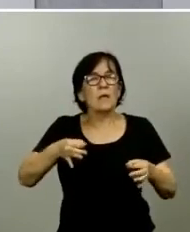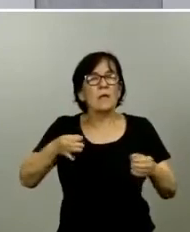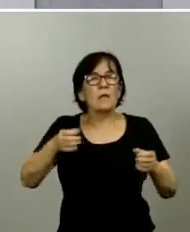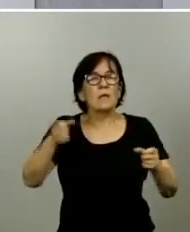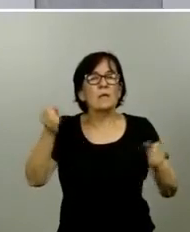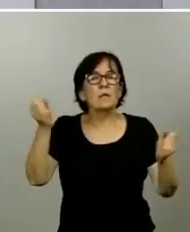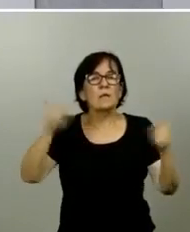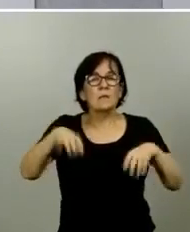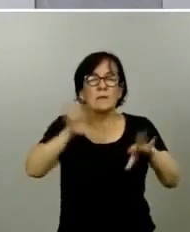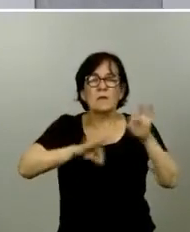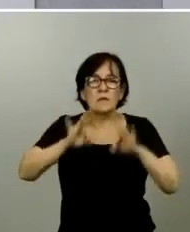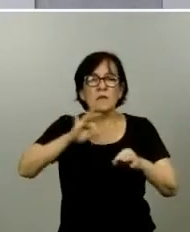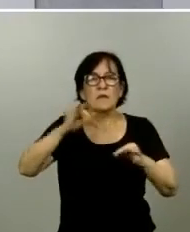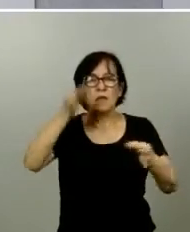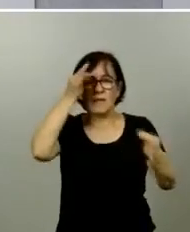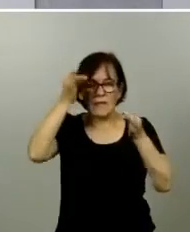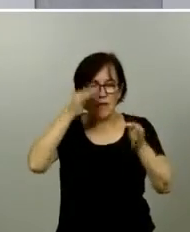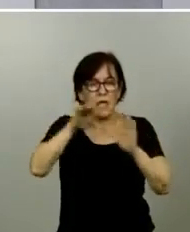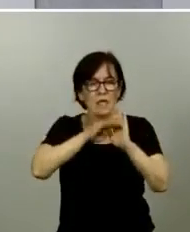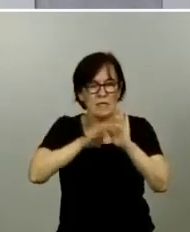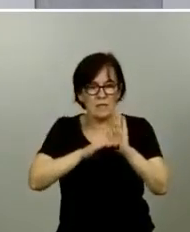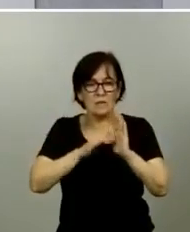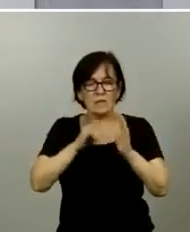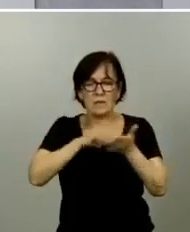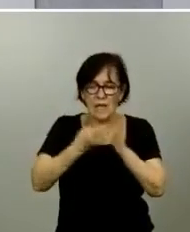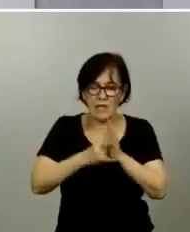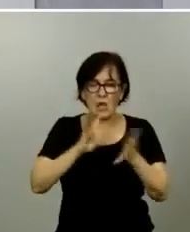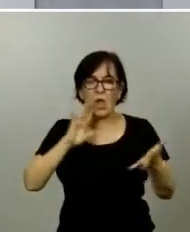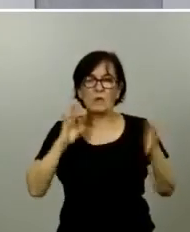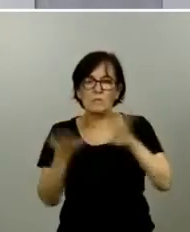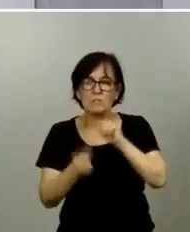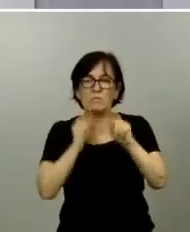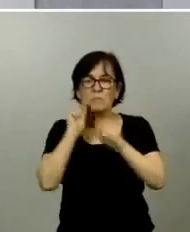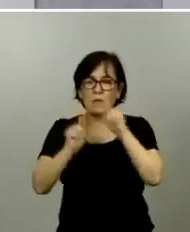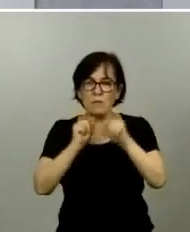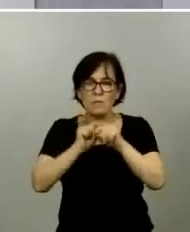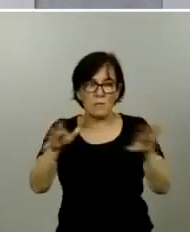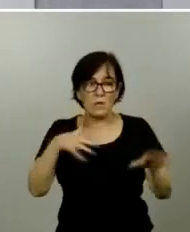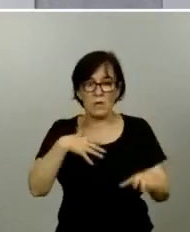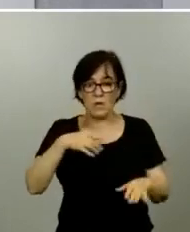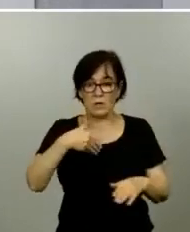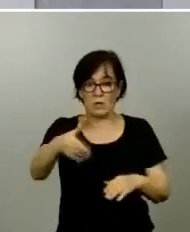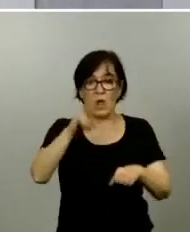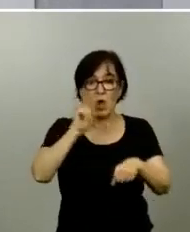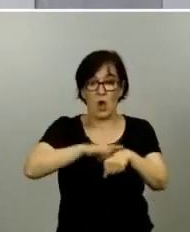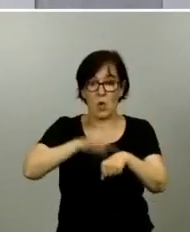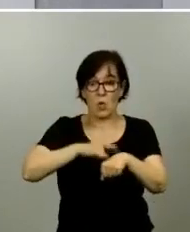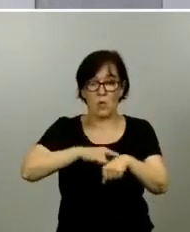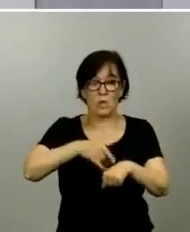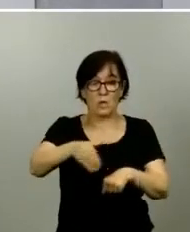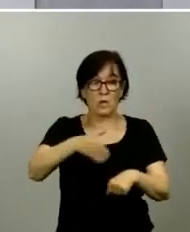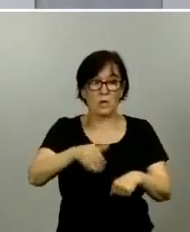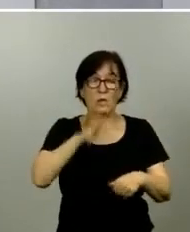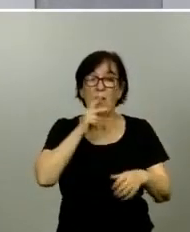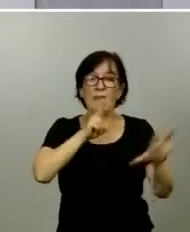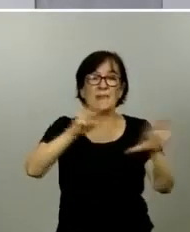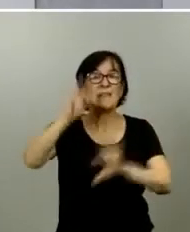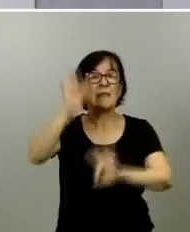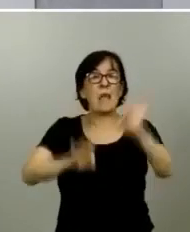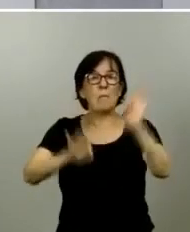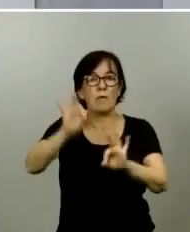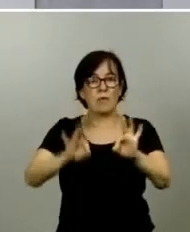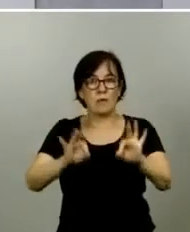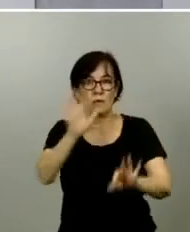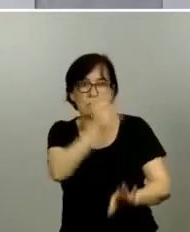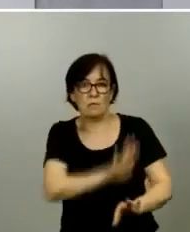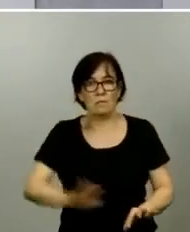técnicos epidemiológicos de evolución de la epidemia todo el mundo ve que a partir del lunes que viene 70% de nuestro país de los ciudadanos de